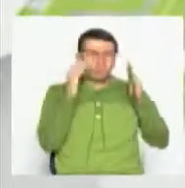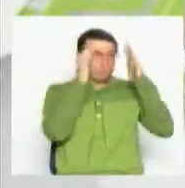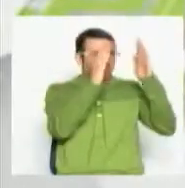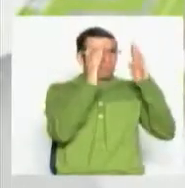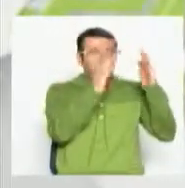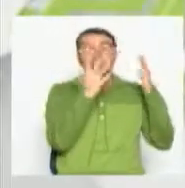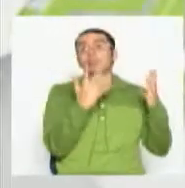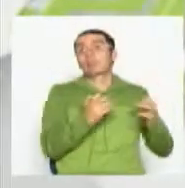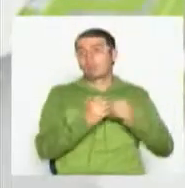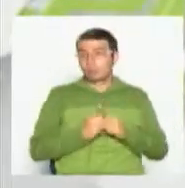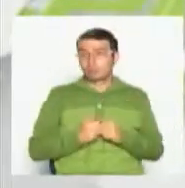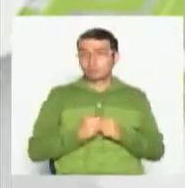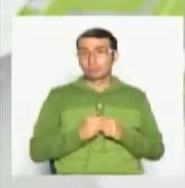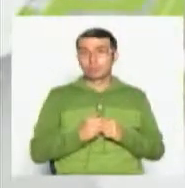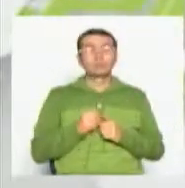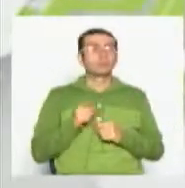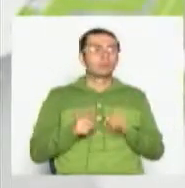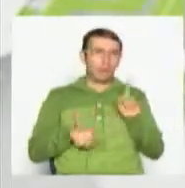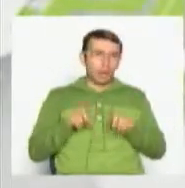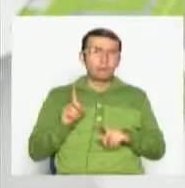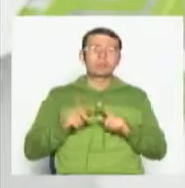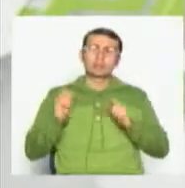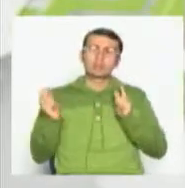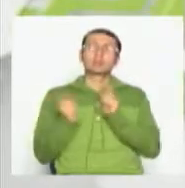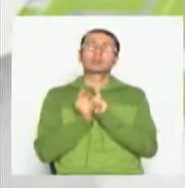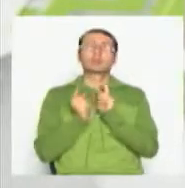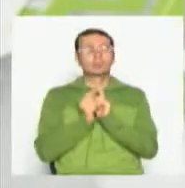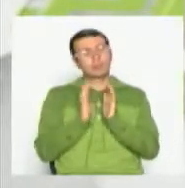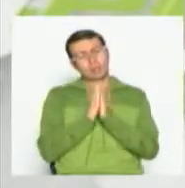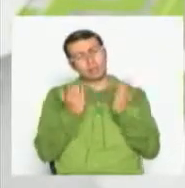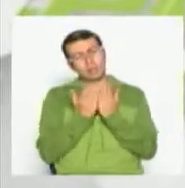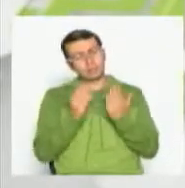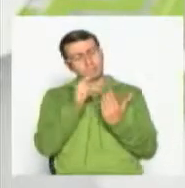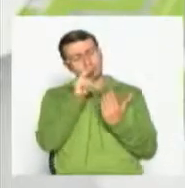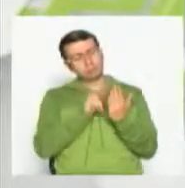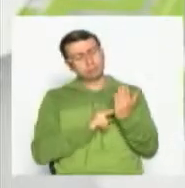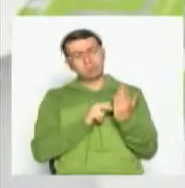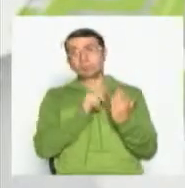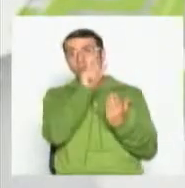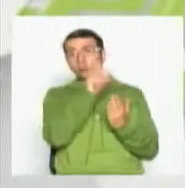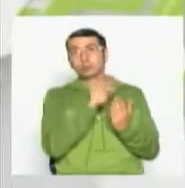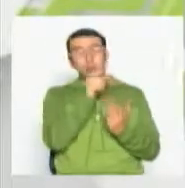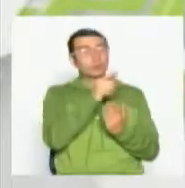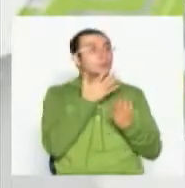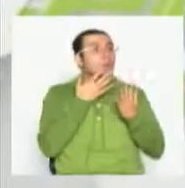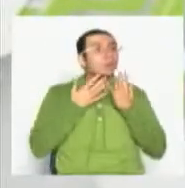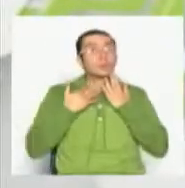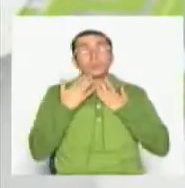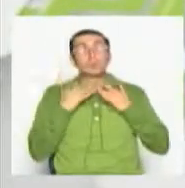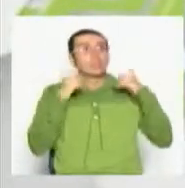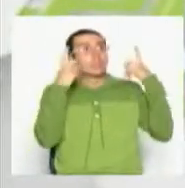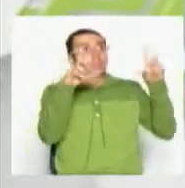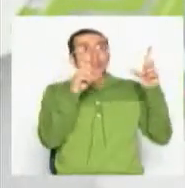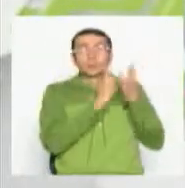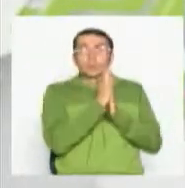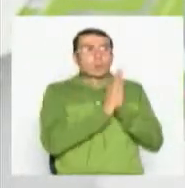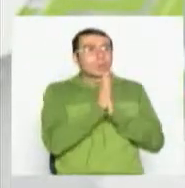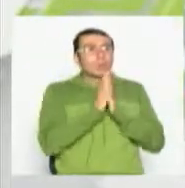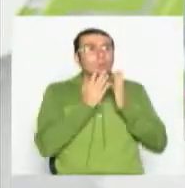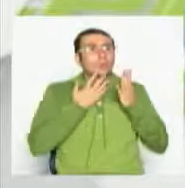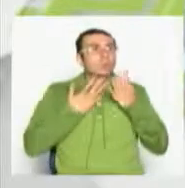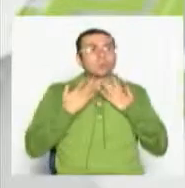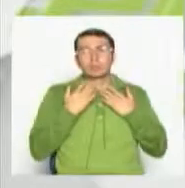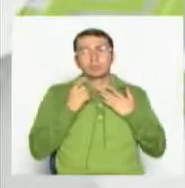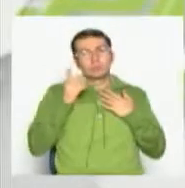Generalmente se ha encontrado, la literatura refiere que estos personajes empiezan a ser adictos a la televisión por ciertos